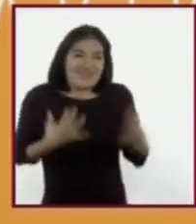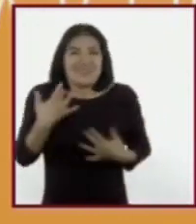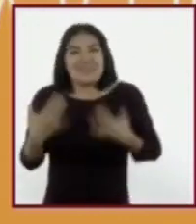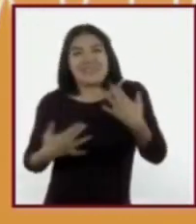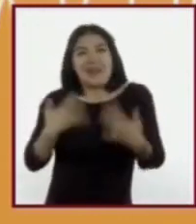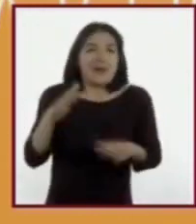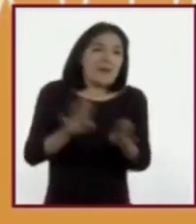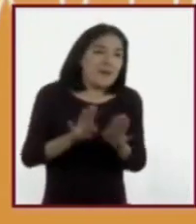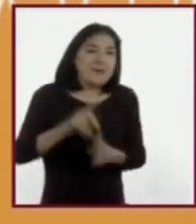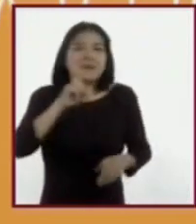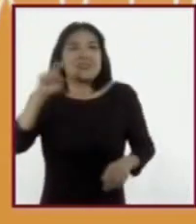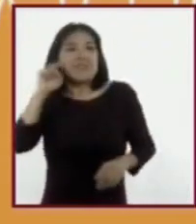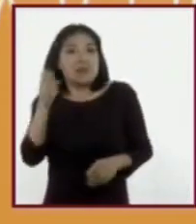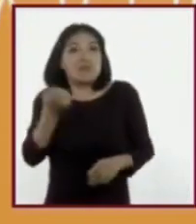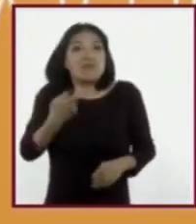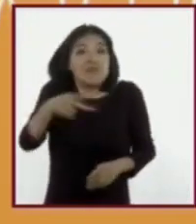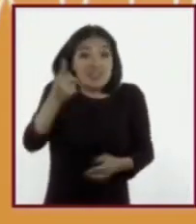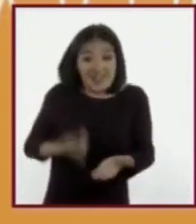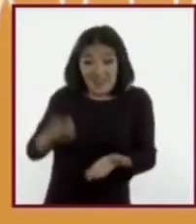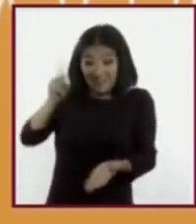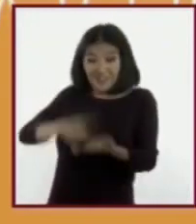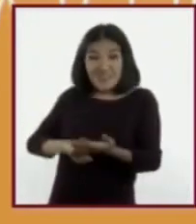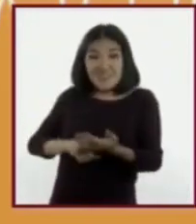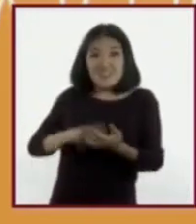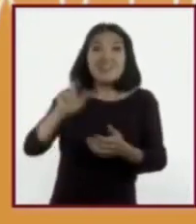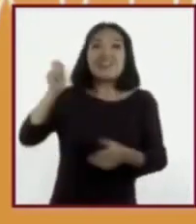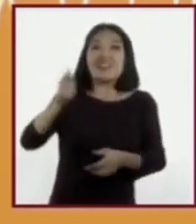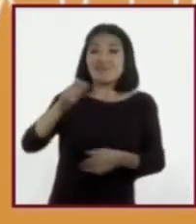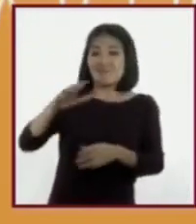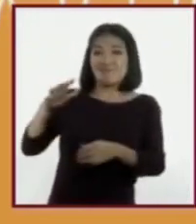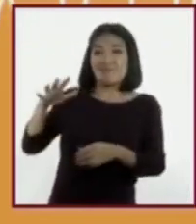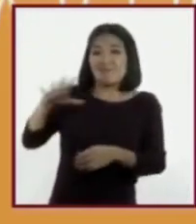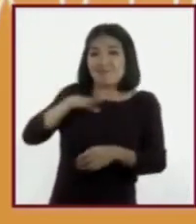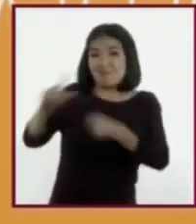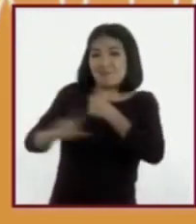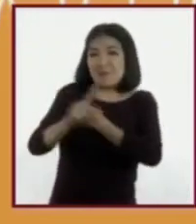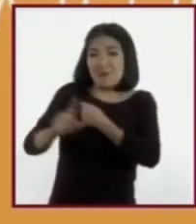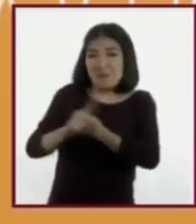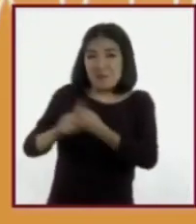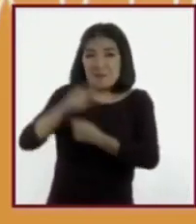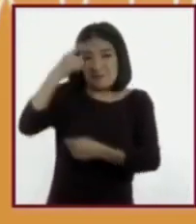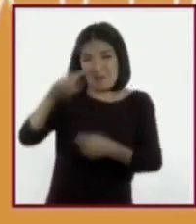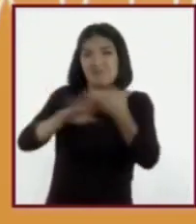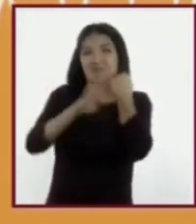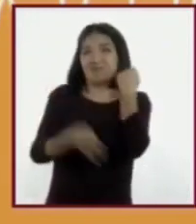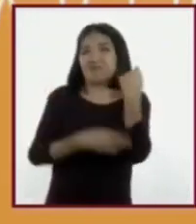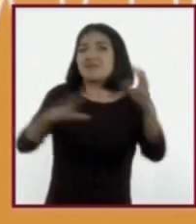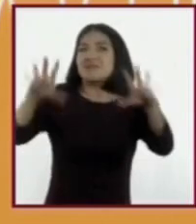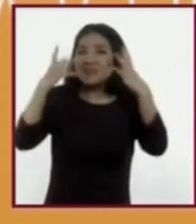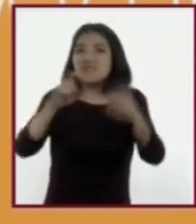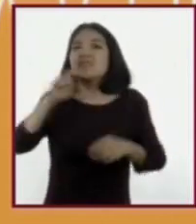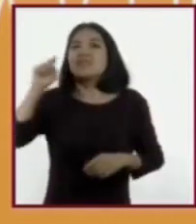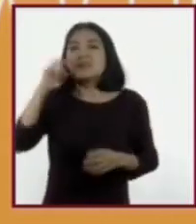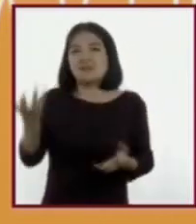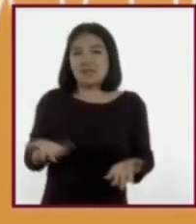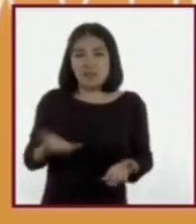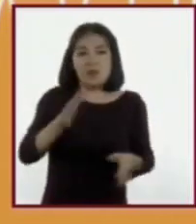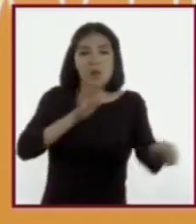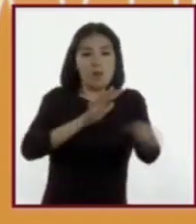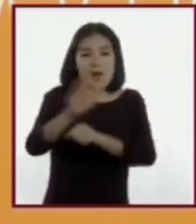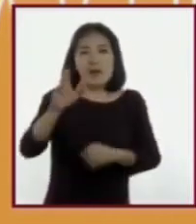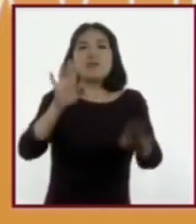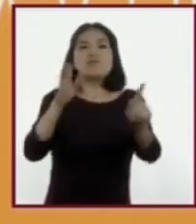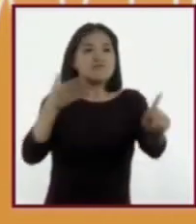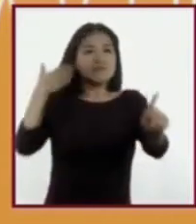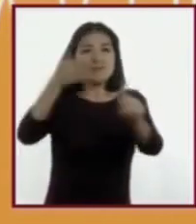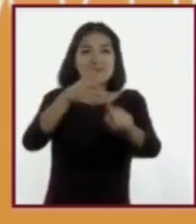presentar todo el mundo de riesgos que hay alrededor. Aquí vale la pena tocar el tema del riesgo al que se exponen, sobre